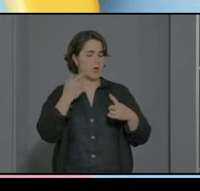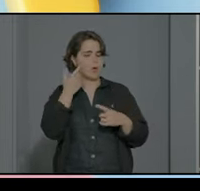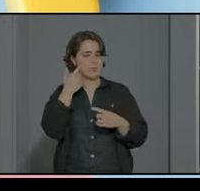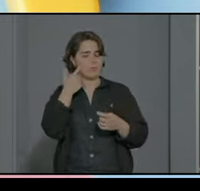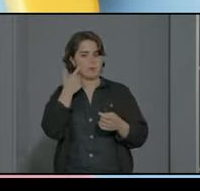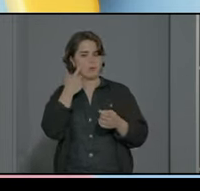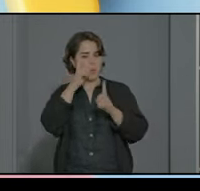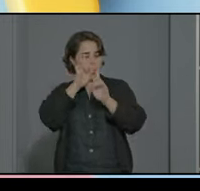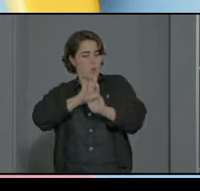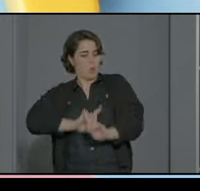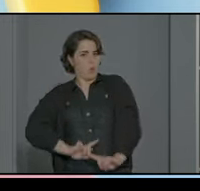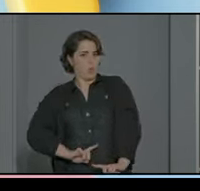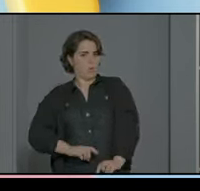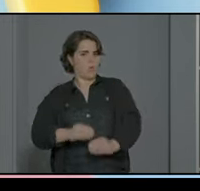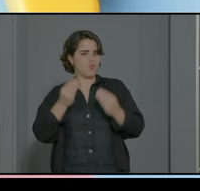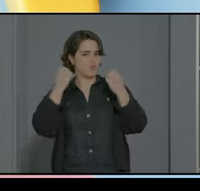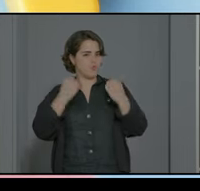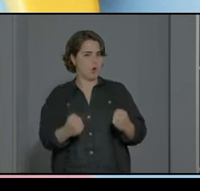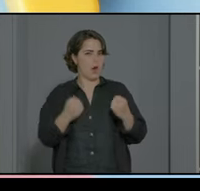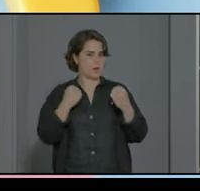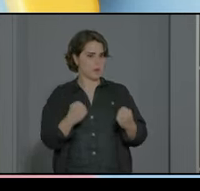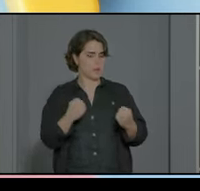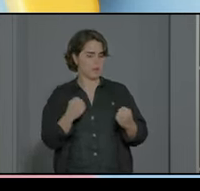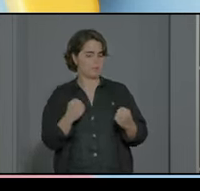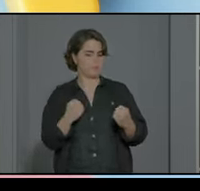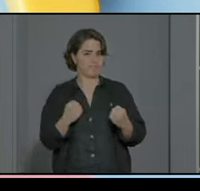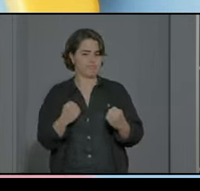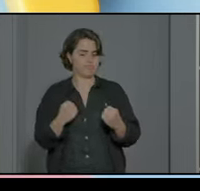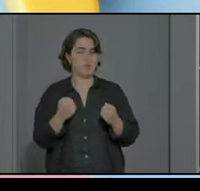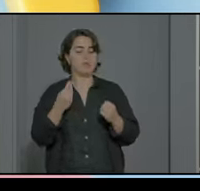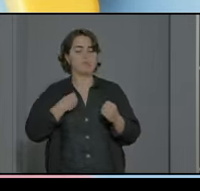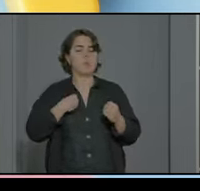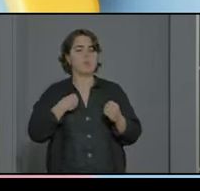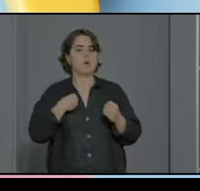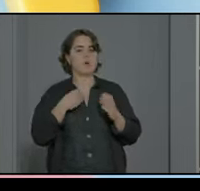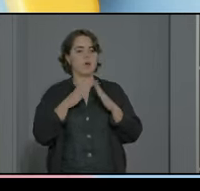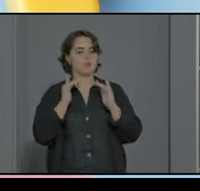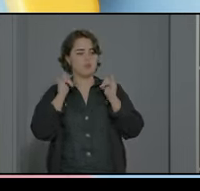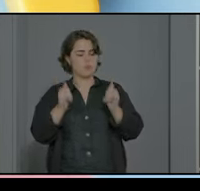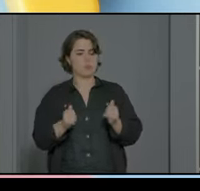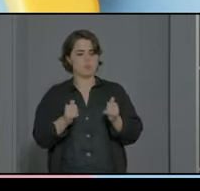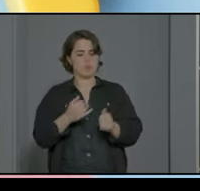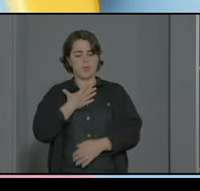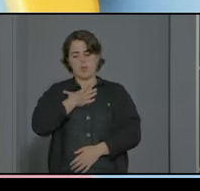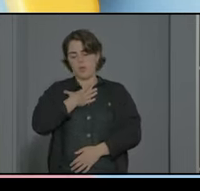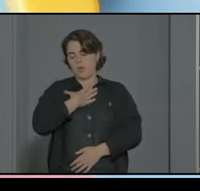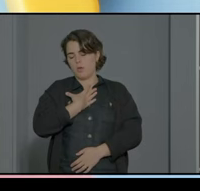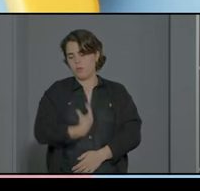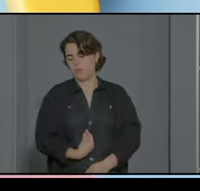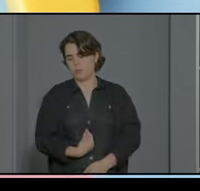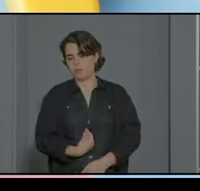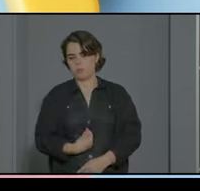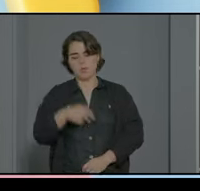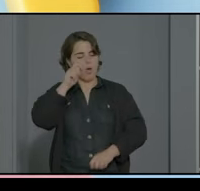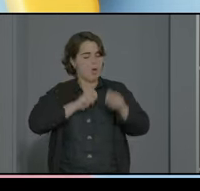una capacidad de camuflaje muy grande muy grande enorme tanto que cuando llega a casa se derrumba se derrumba